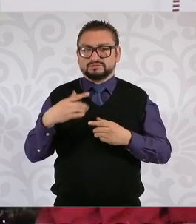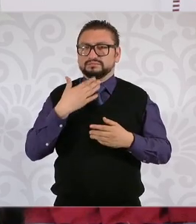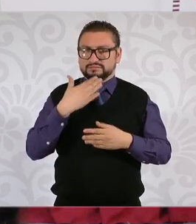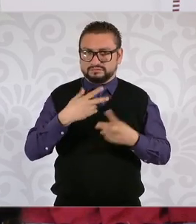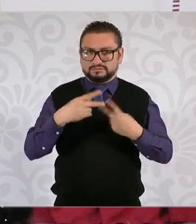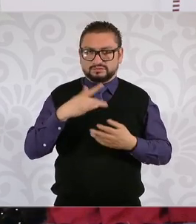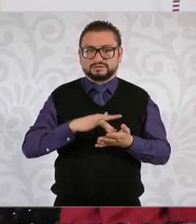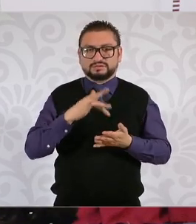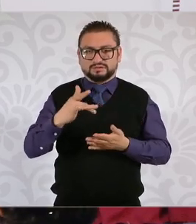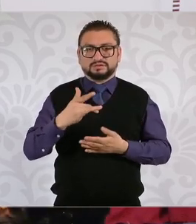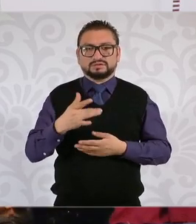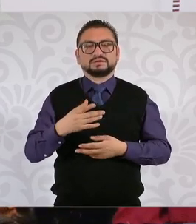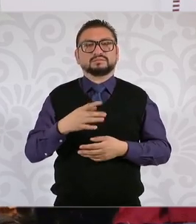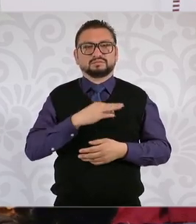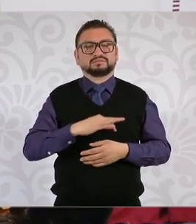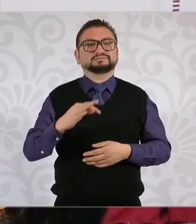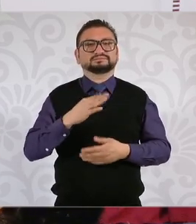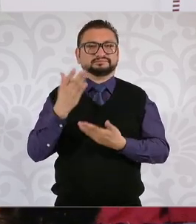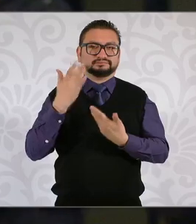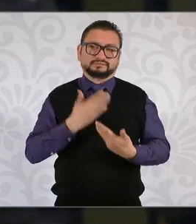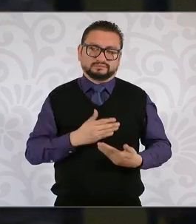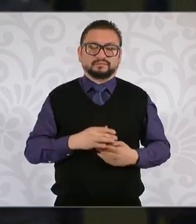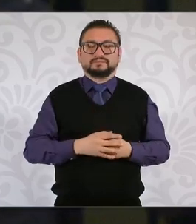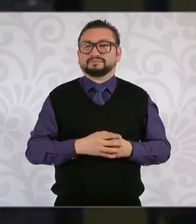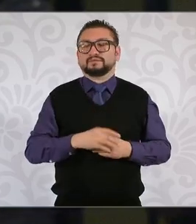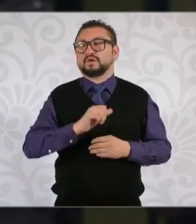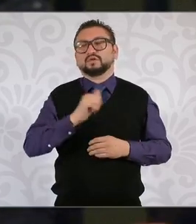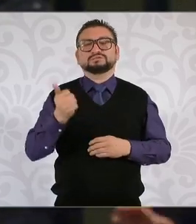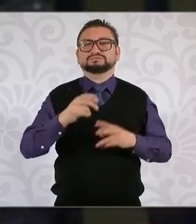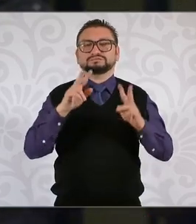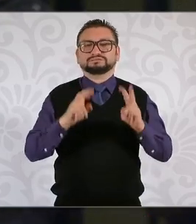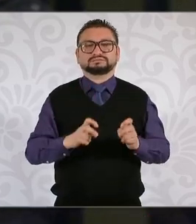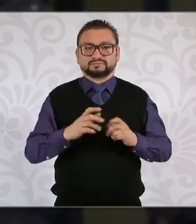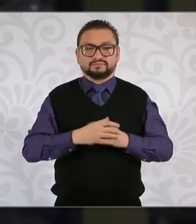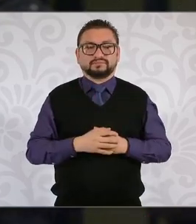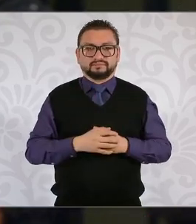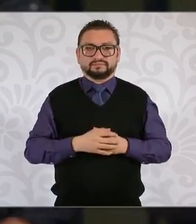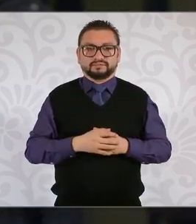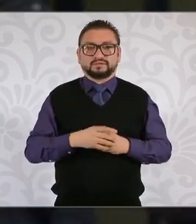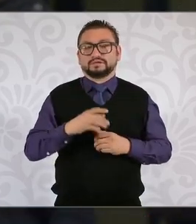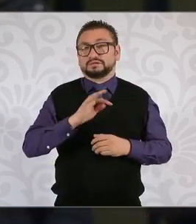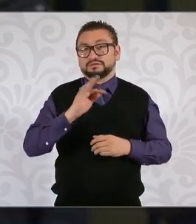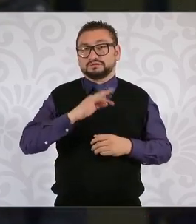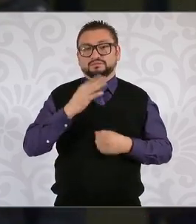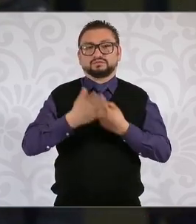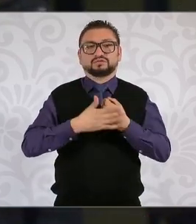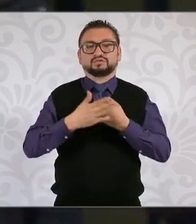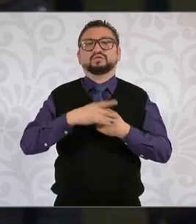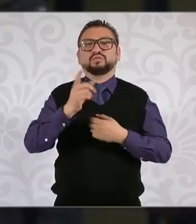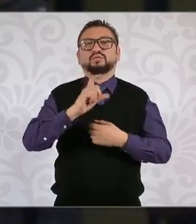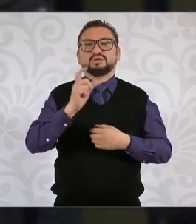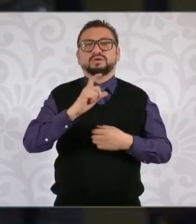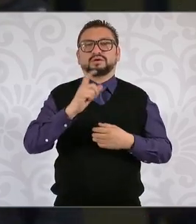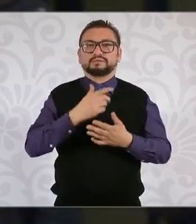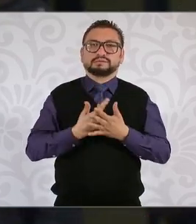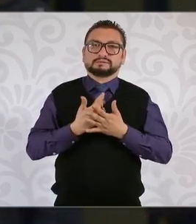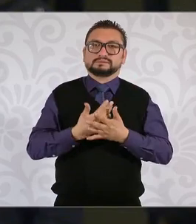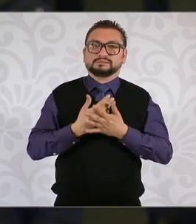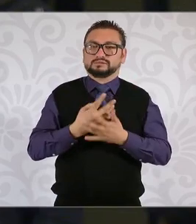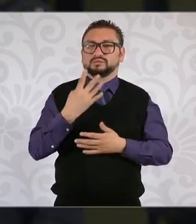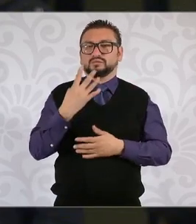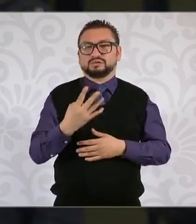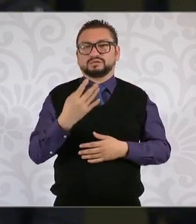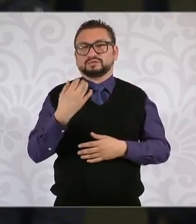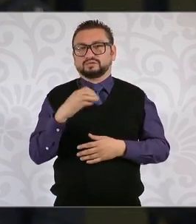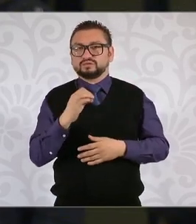bienvenida a nuestra tierra. En otro tema presidenta y no sé si nos pueda ir adelantando cuándo va a ir por cierto porque la estamos esperando desde el 4 de